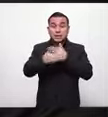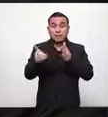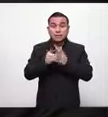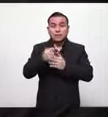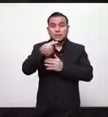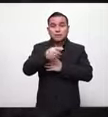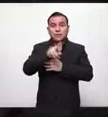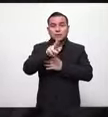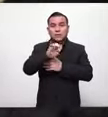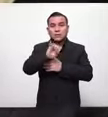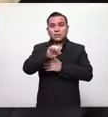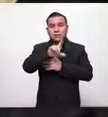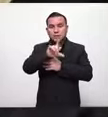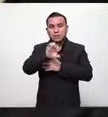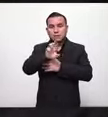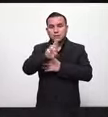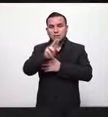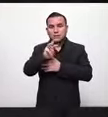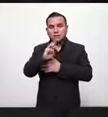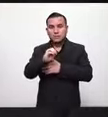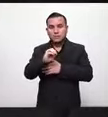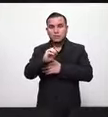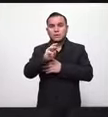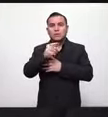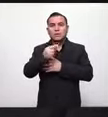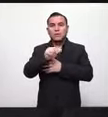que uno se siente triste